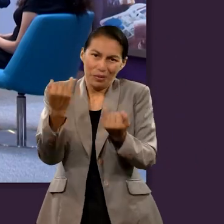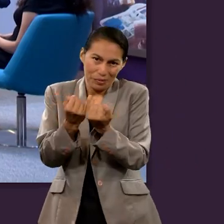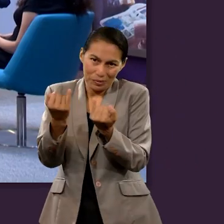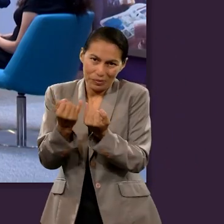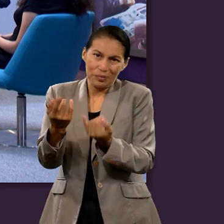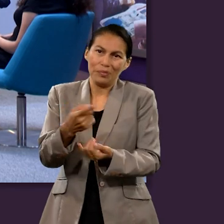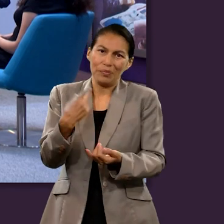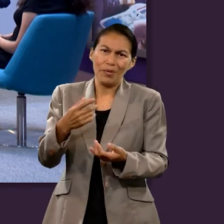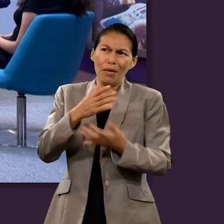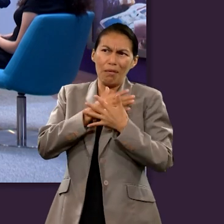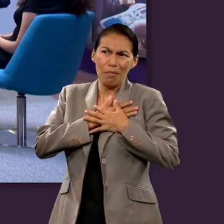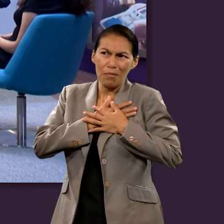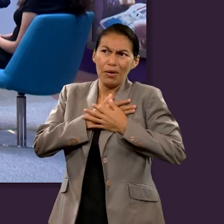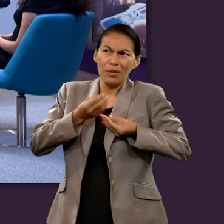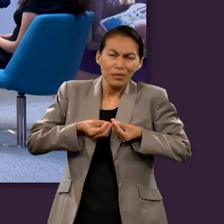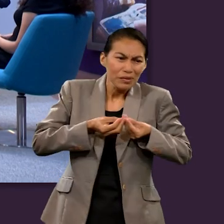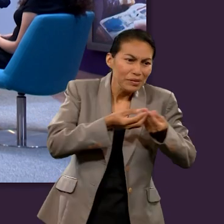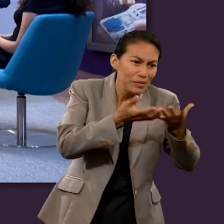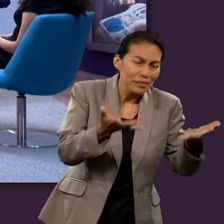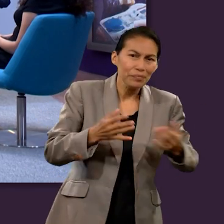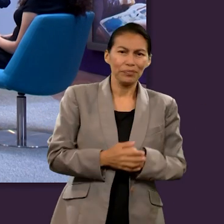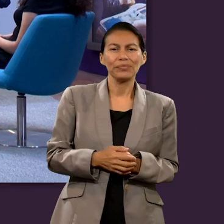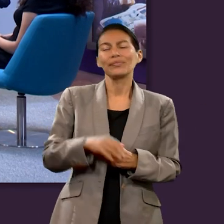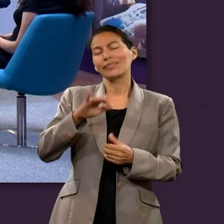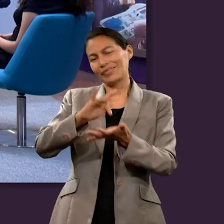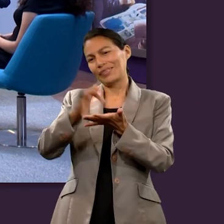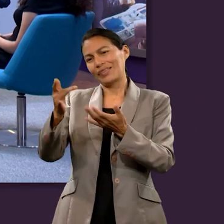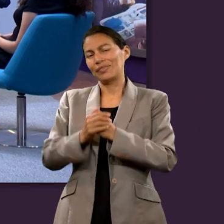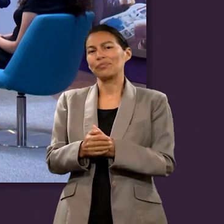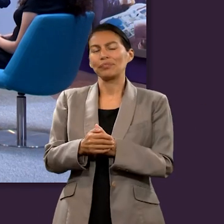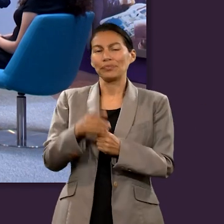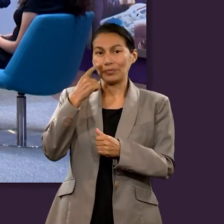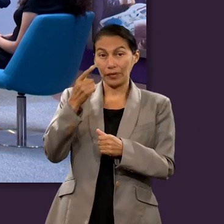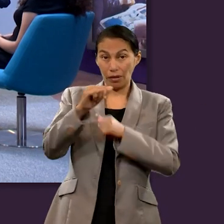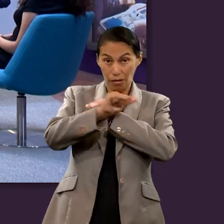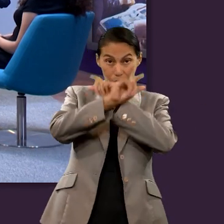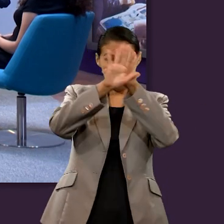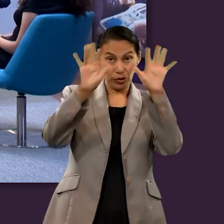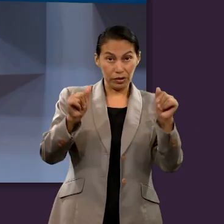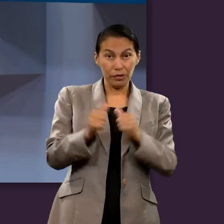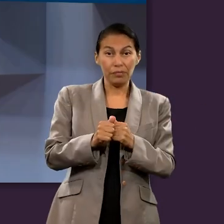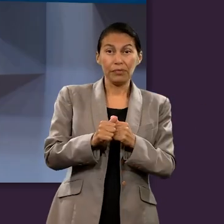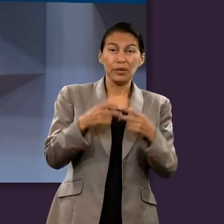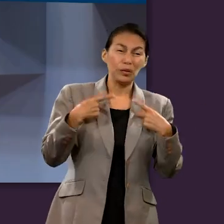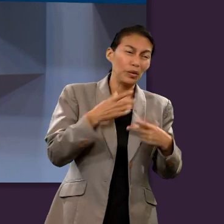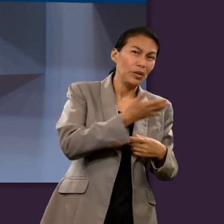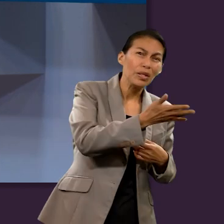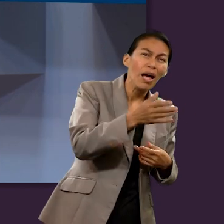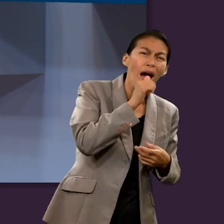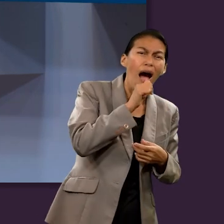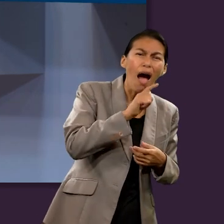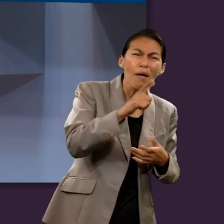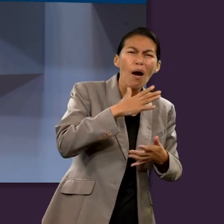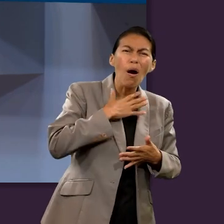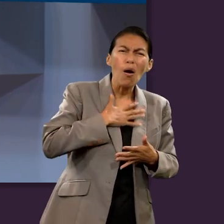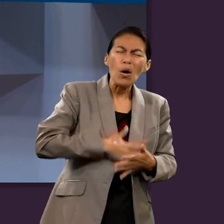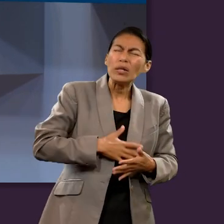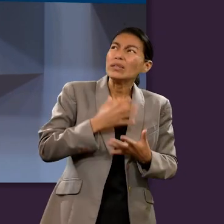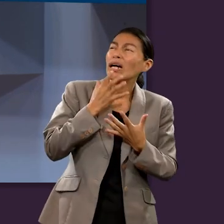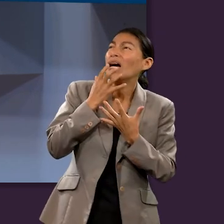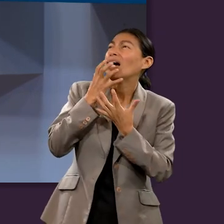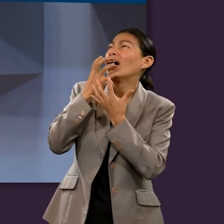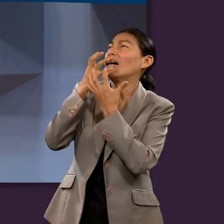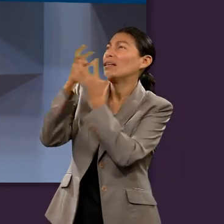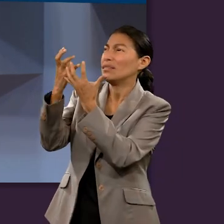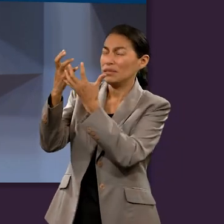invitación que se nos hace también maravilloso muchas gracias volviendo a la idea un poco de apocalipsis sobre las